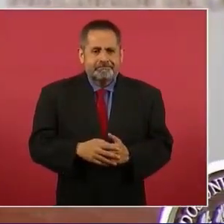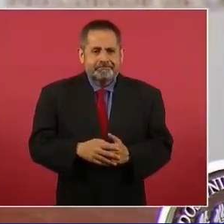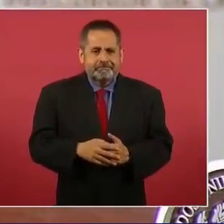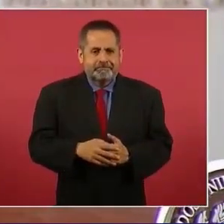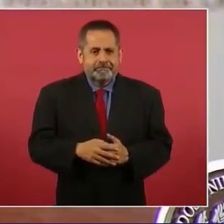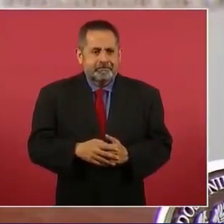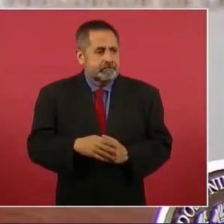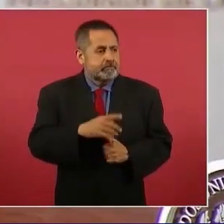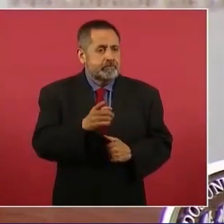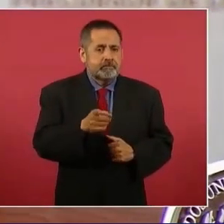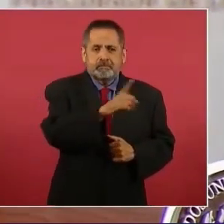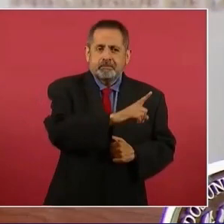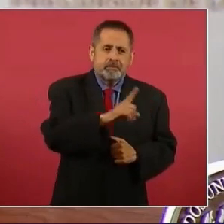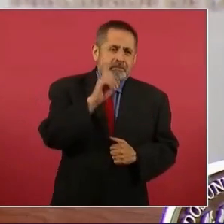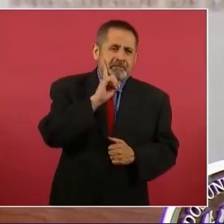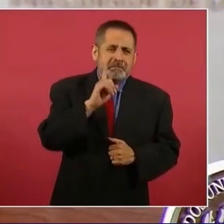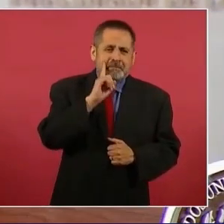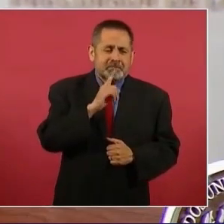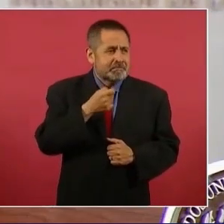quemada.